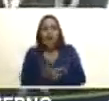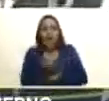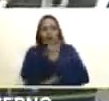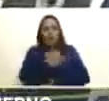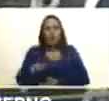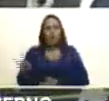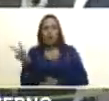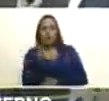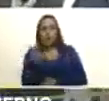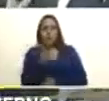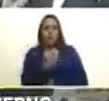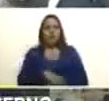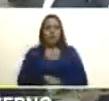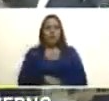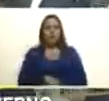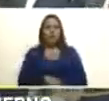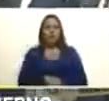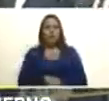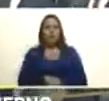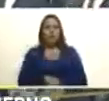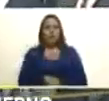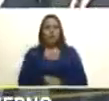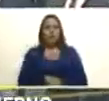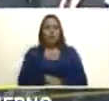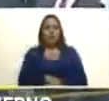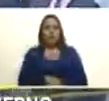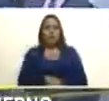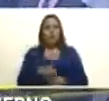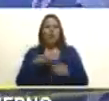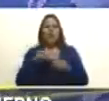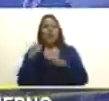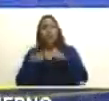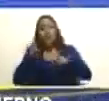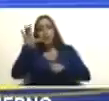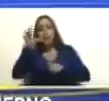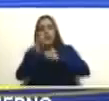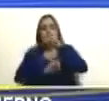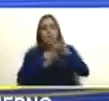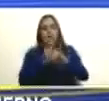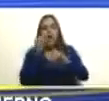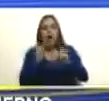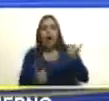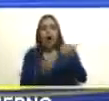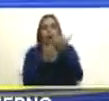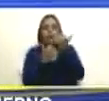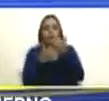venezolanos y venezolanas en el exterior que dirían su apoyo por las redes sociales